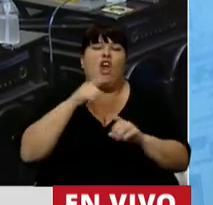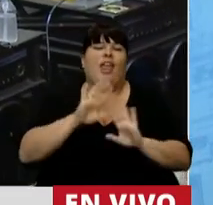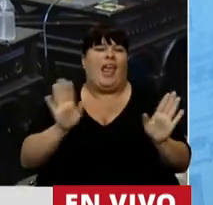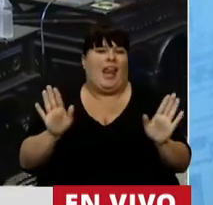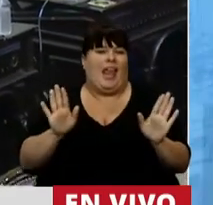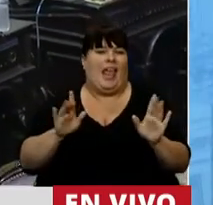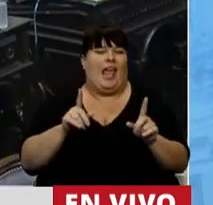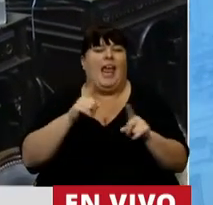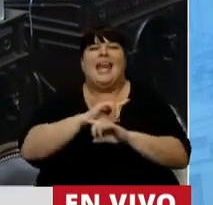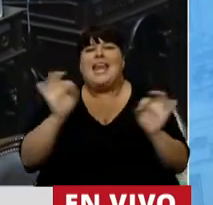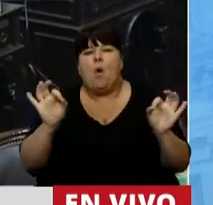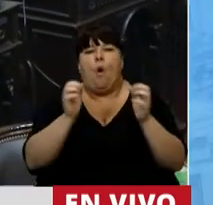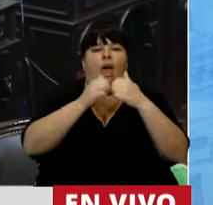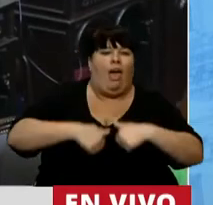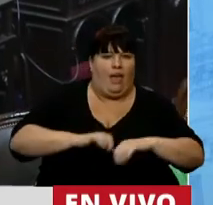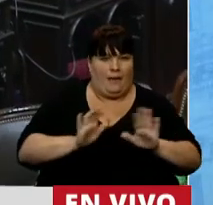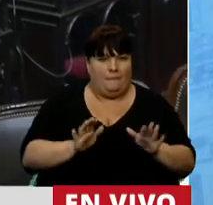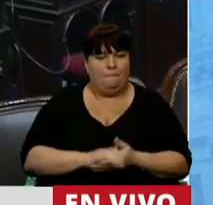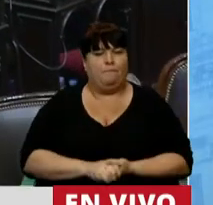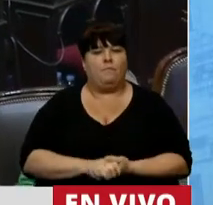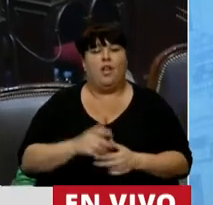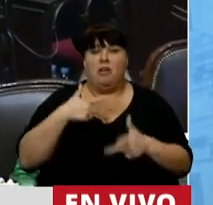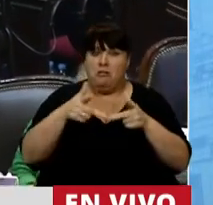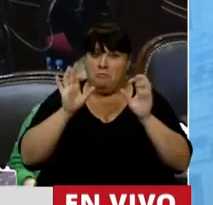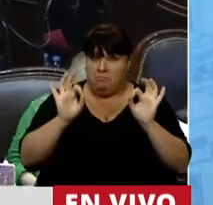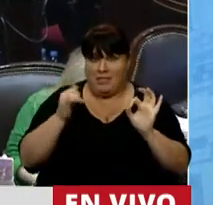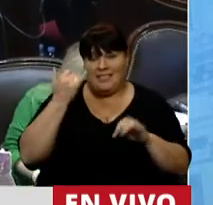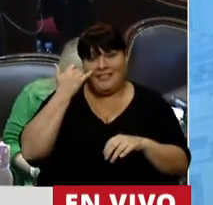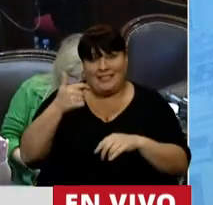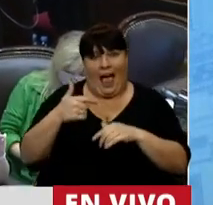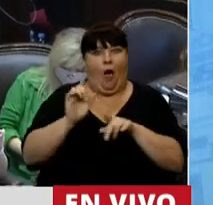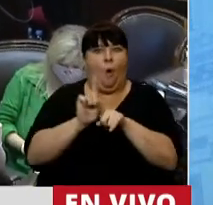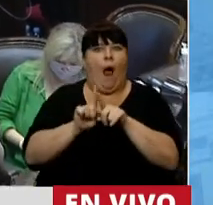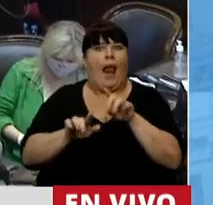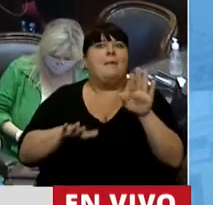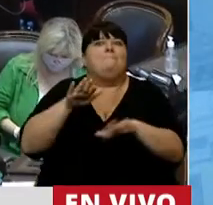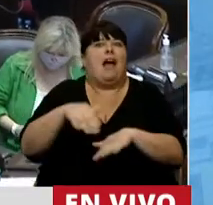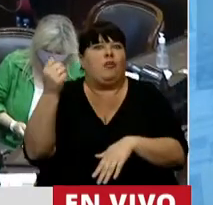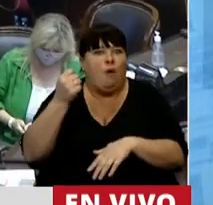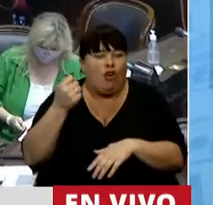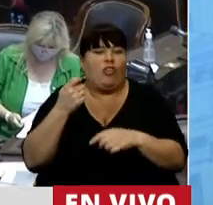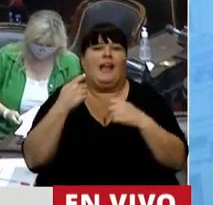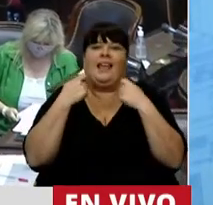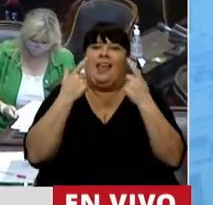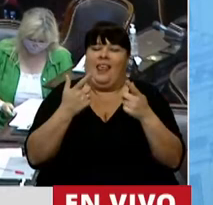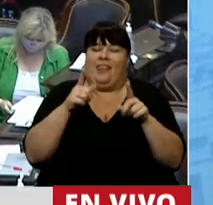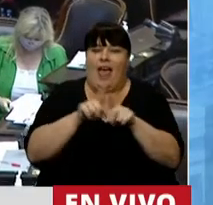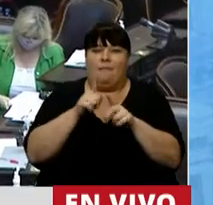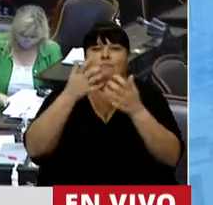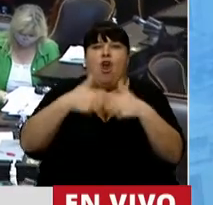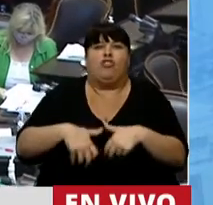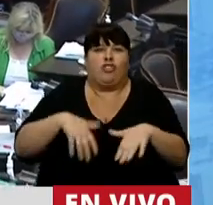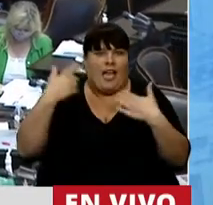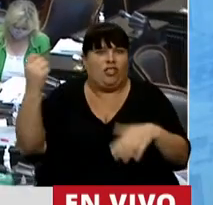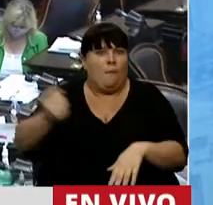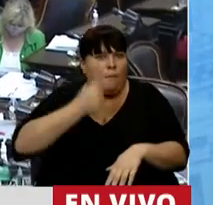lugar para ningún tipo de clandestinidad. Por todo lo expuesto y porque estamos dando un paso muy importante y generando un hecho en un proyecto